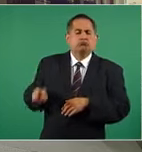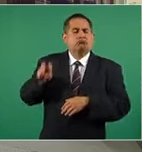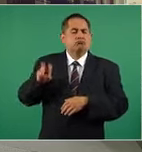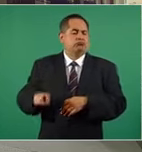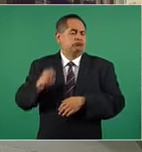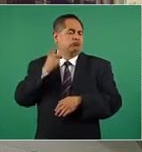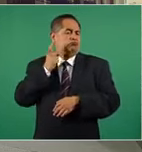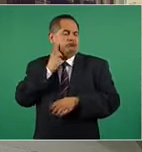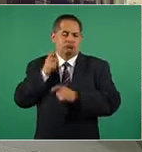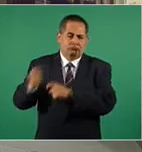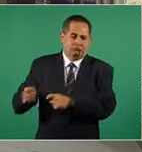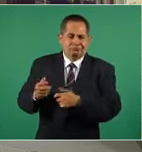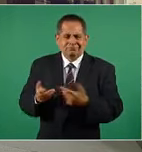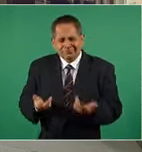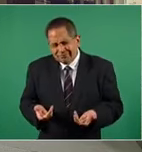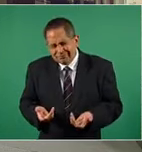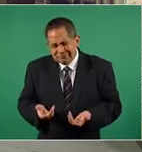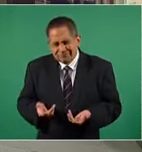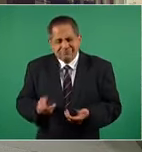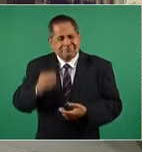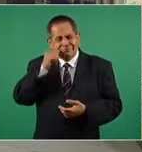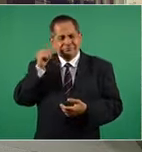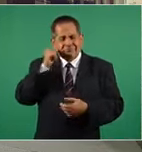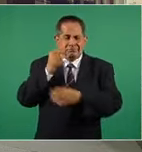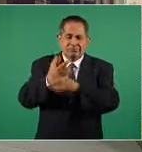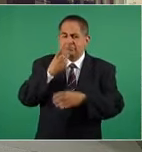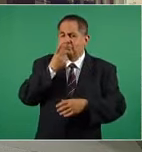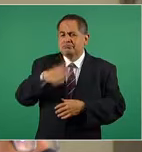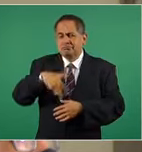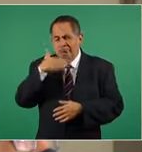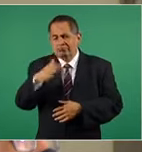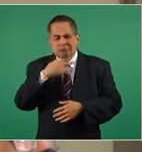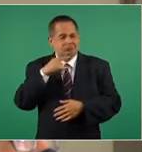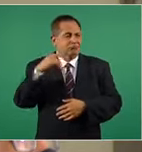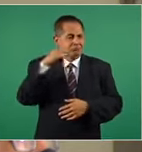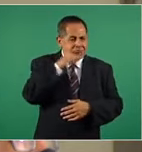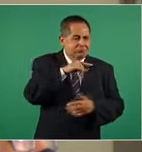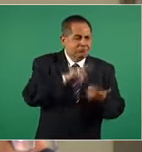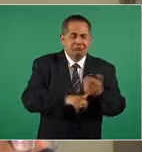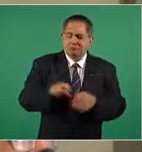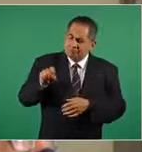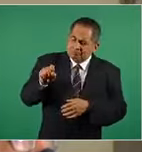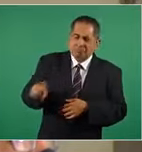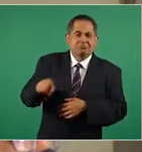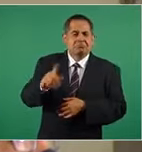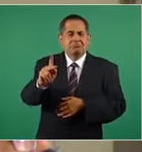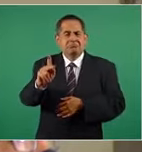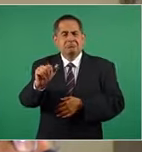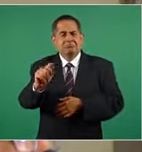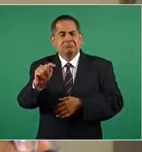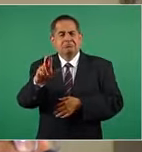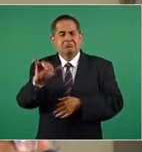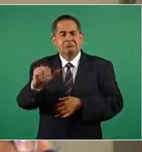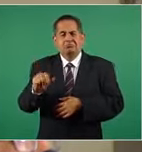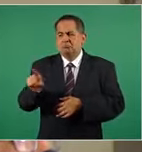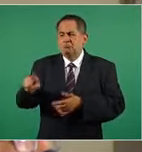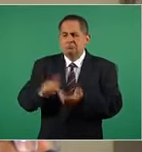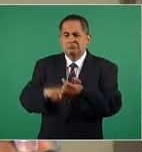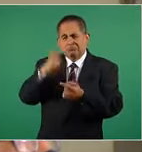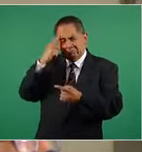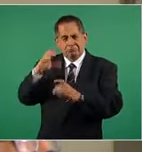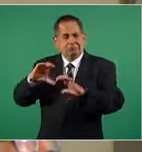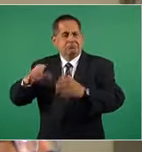ayer hablaba de corruptos, de hipócritas, saqueadores. Patricia Armendariz, ¿qué está haciendo en el Congreso con esas